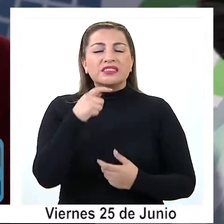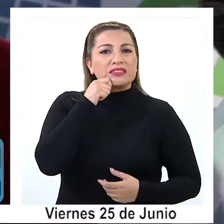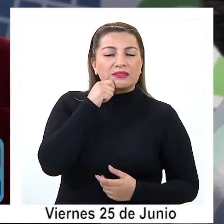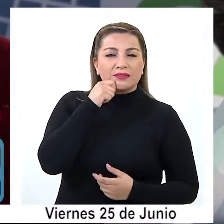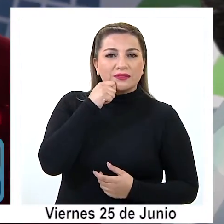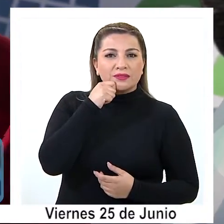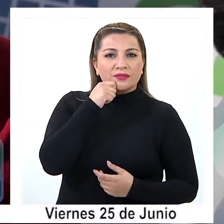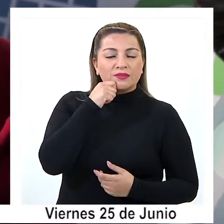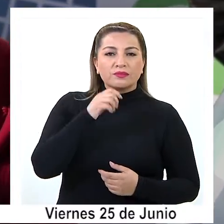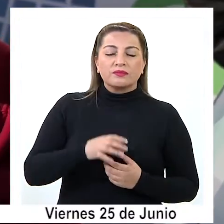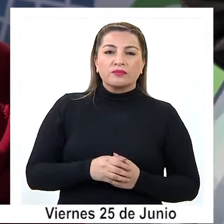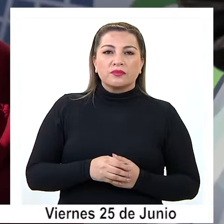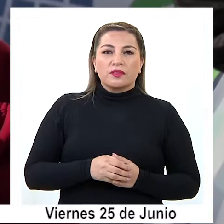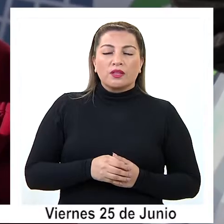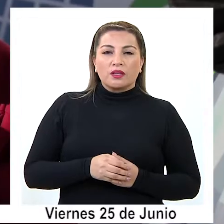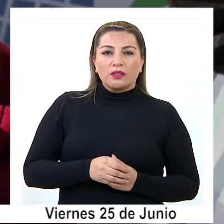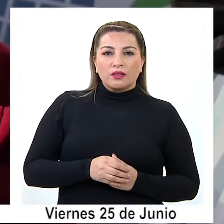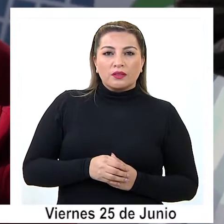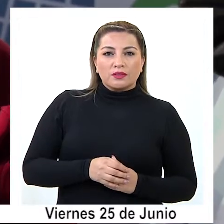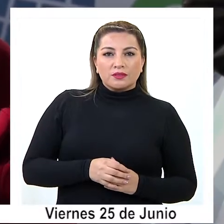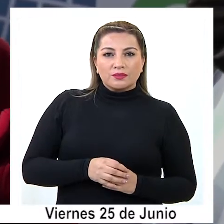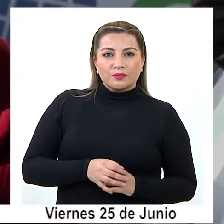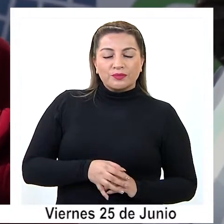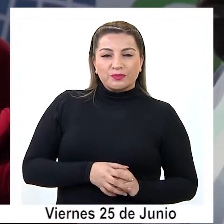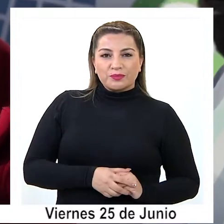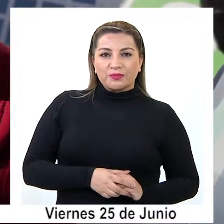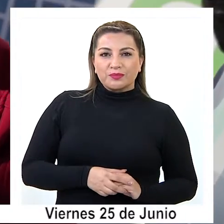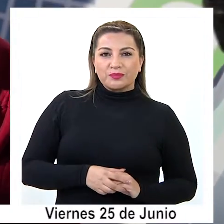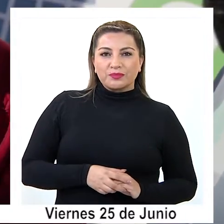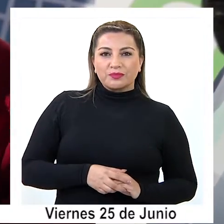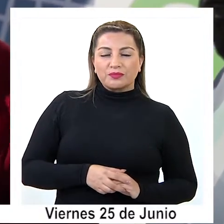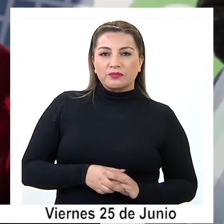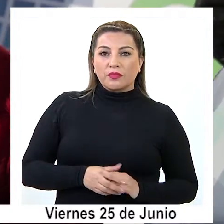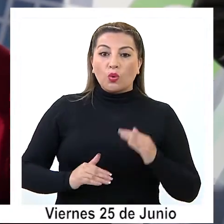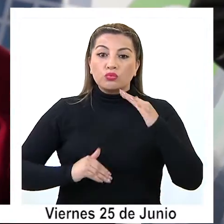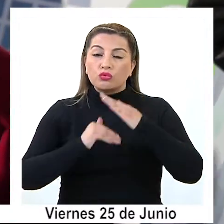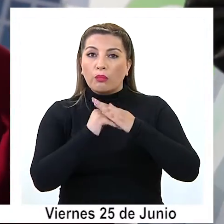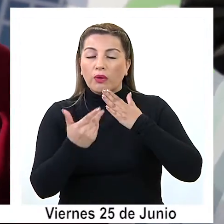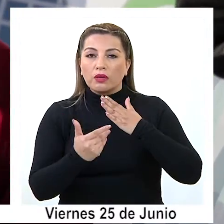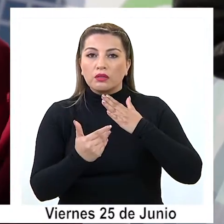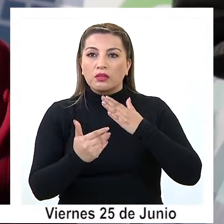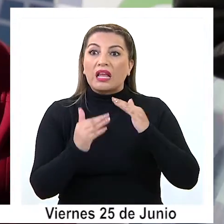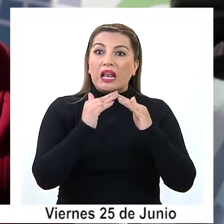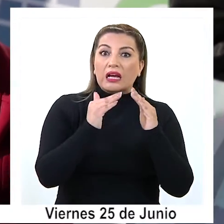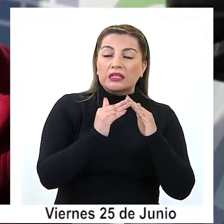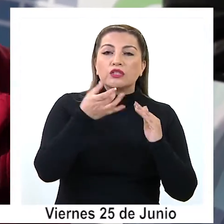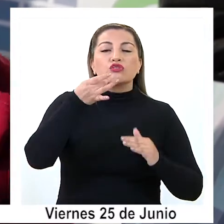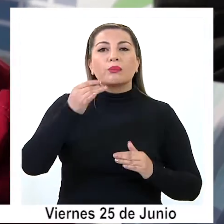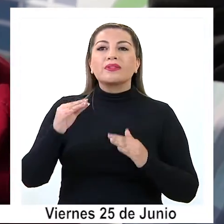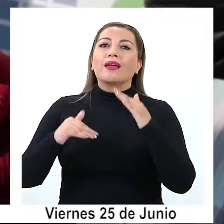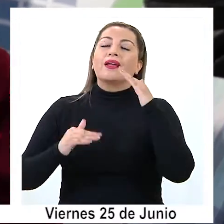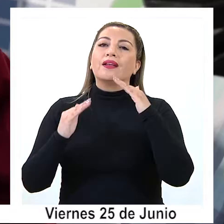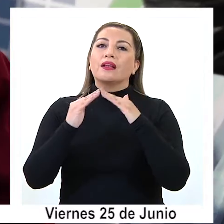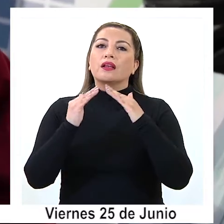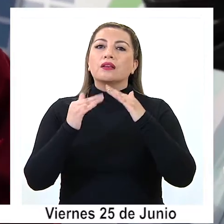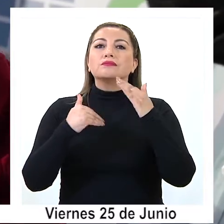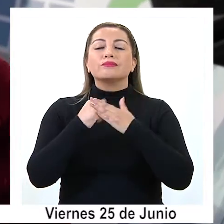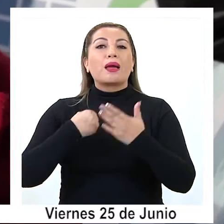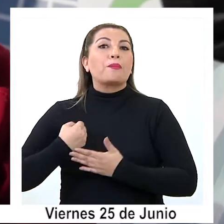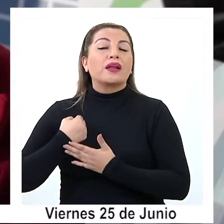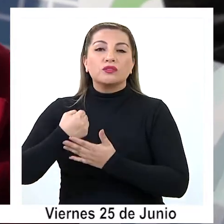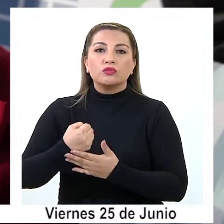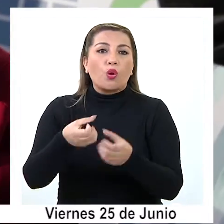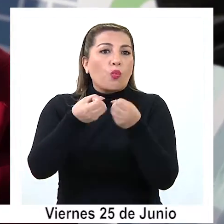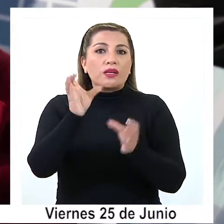existe un tope de la vivienda. Solo el tope de la vivienda es para el subsidio,